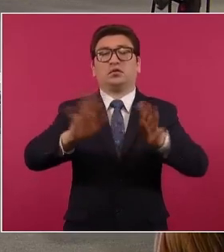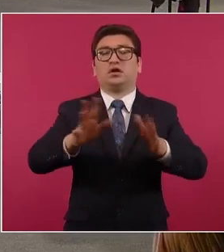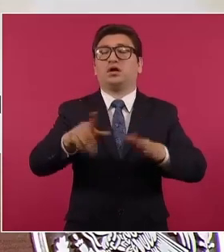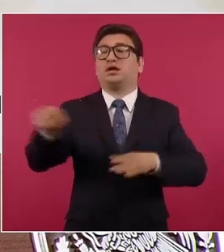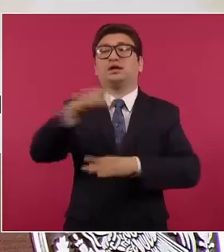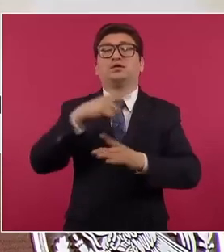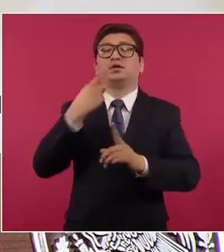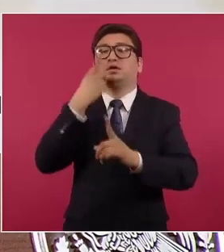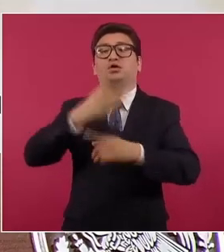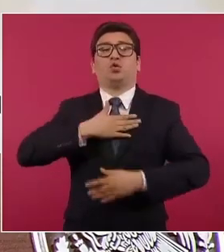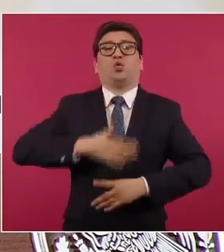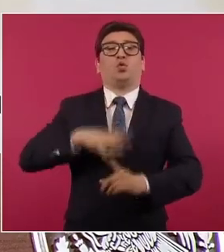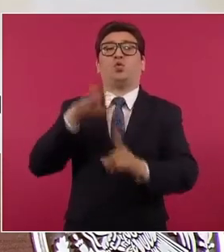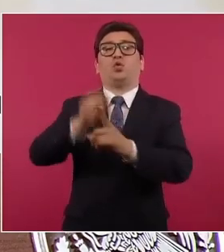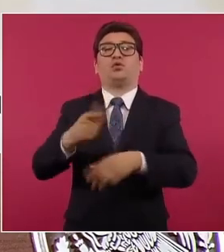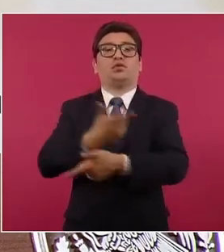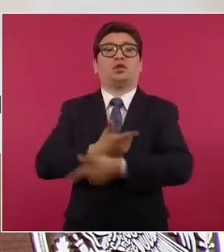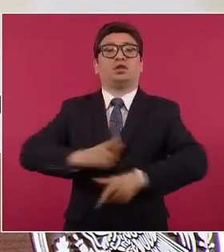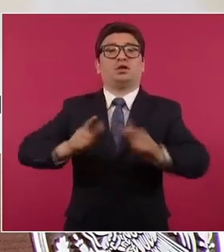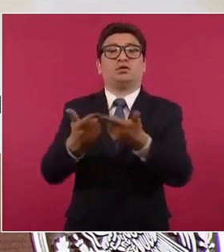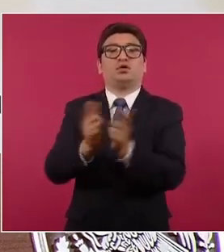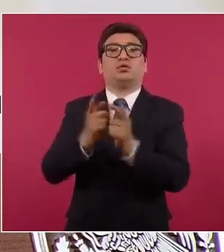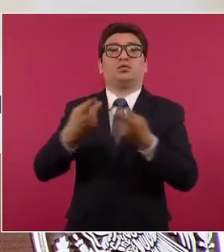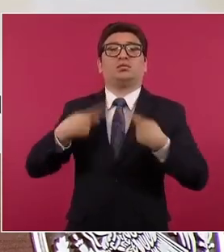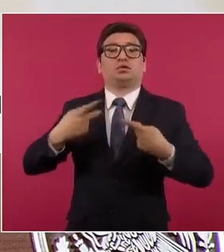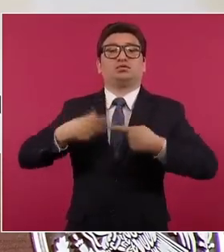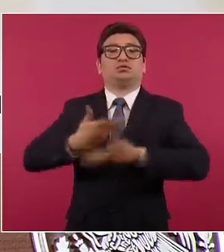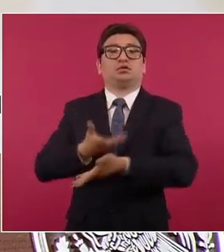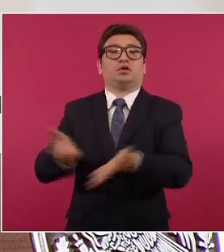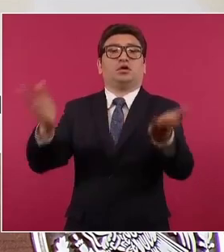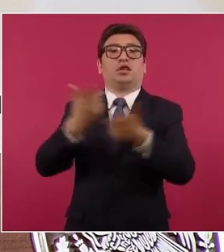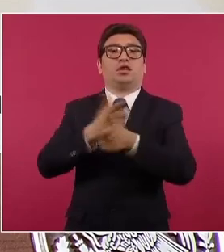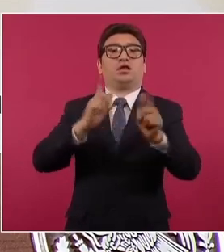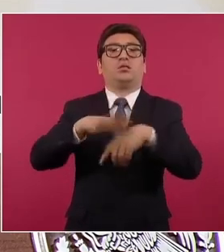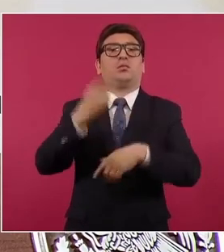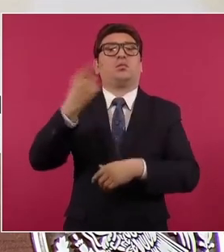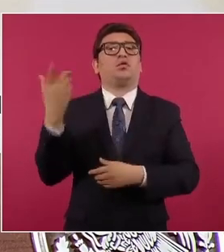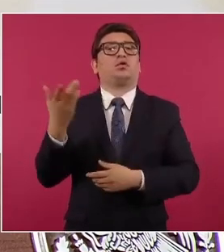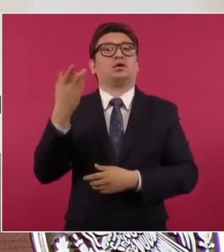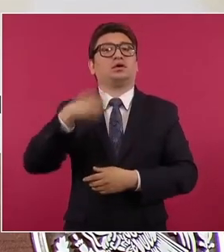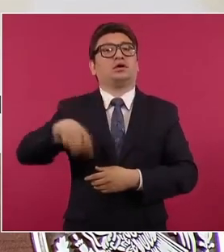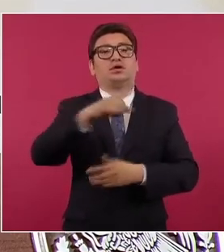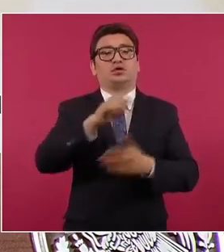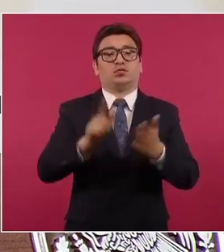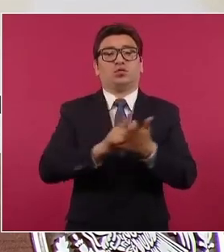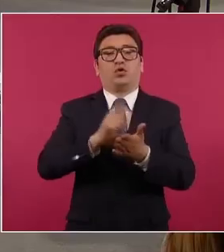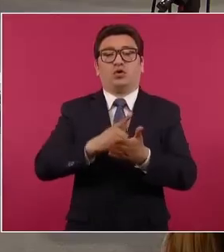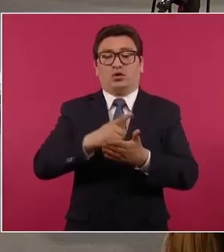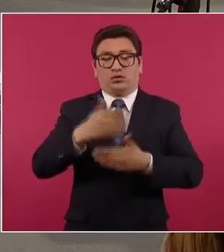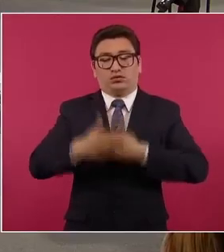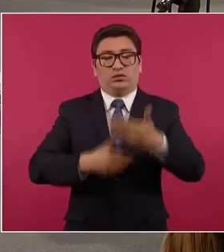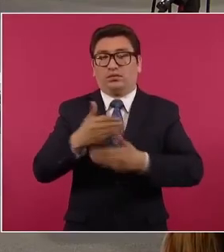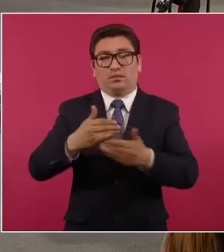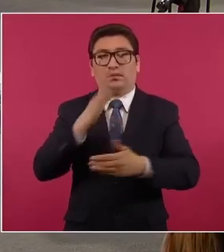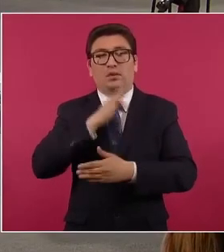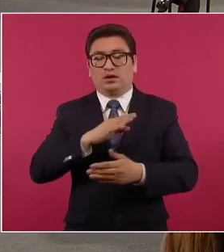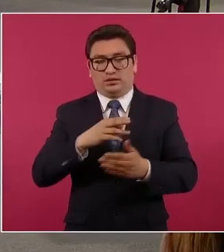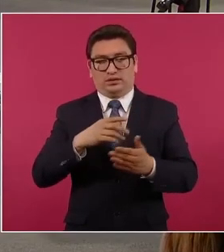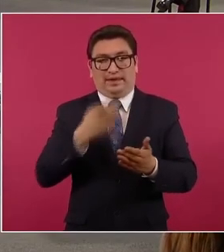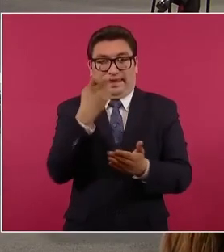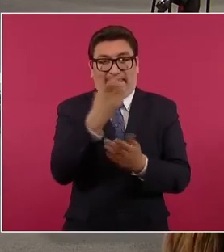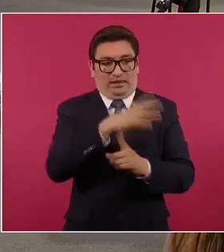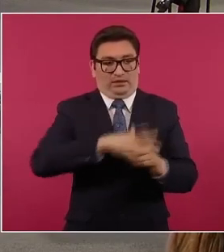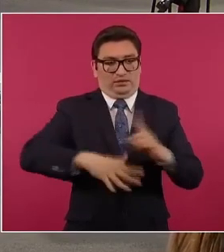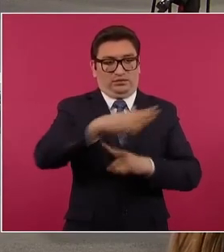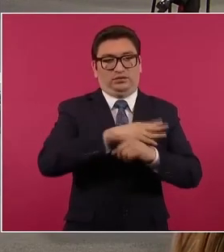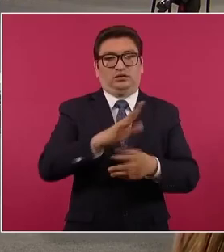logro de la justicia haber liberado a estas personas por las violaciones al debido proceso. Este es el contexto en el que se da